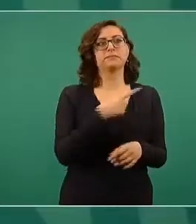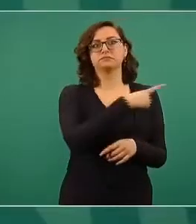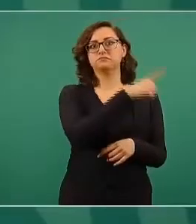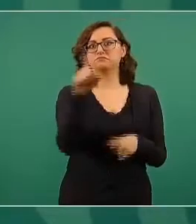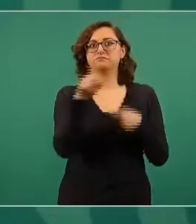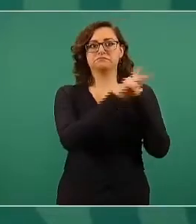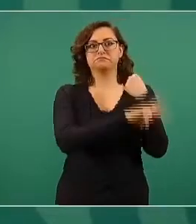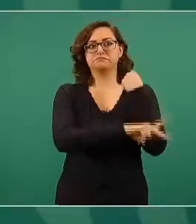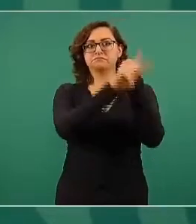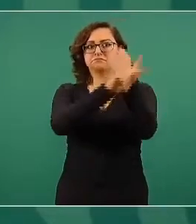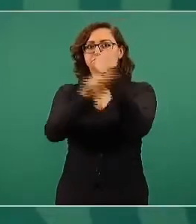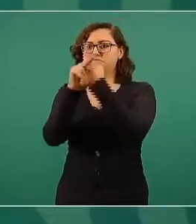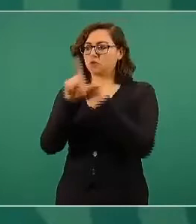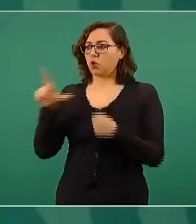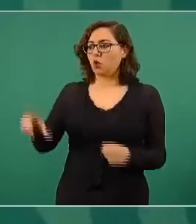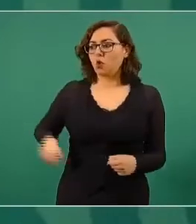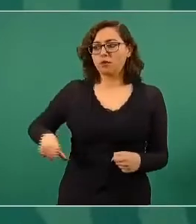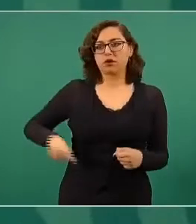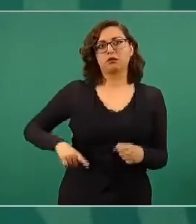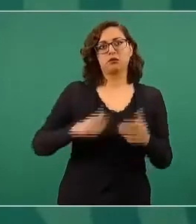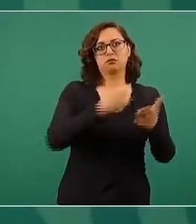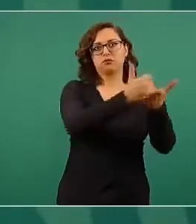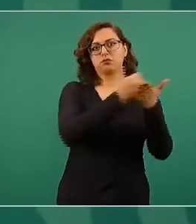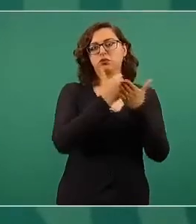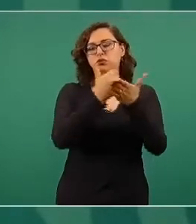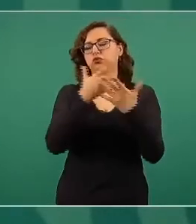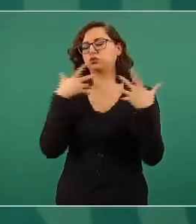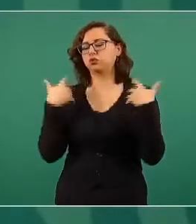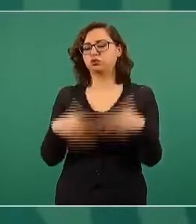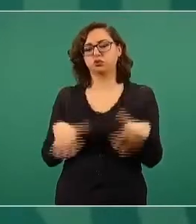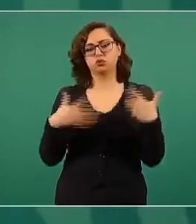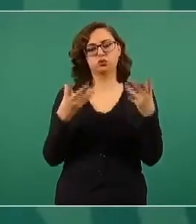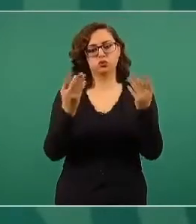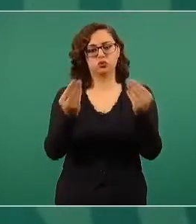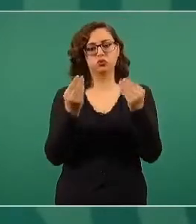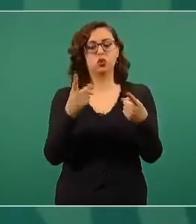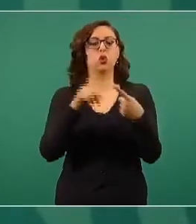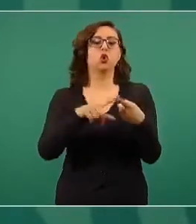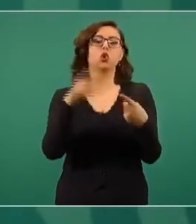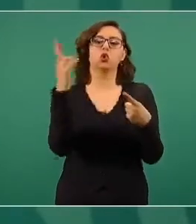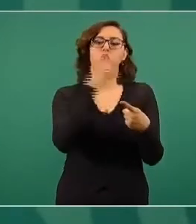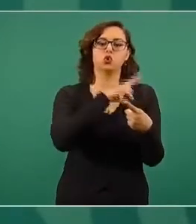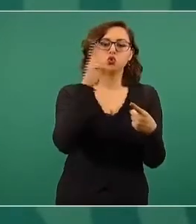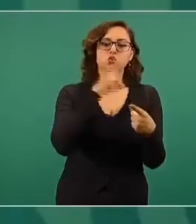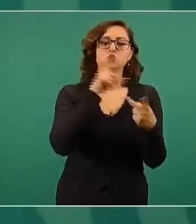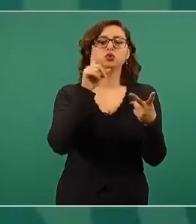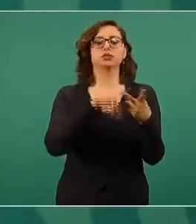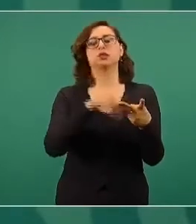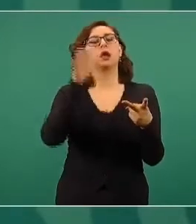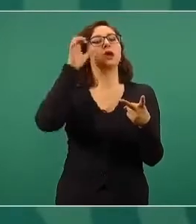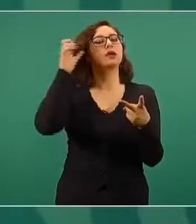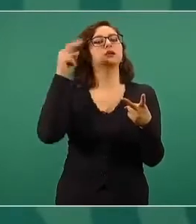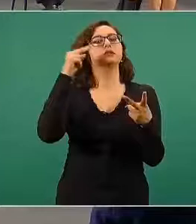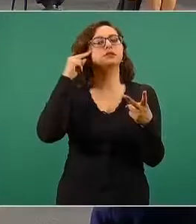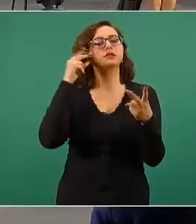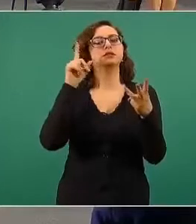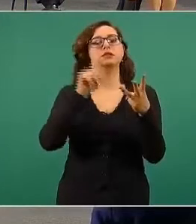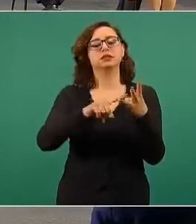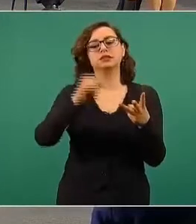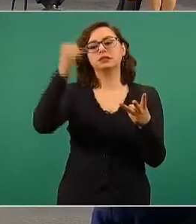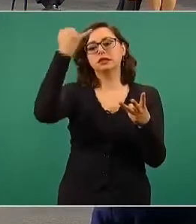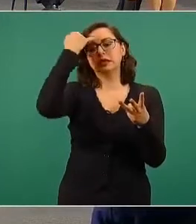de Rusia, de China, de la India,